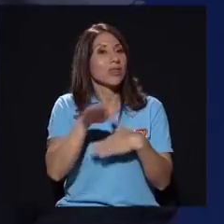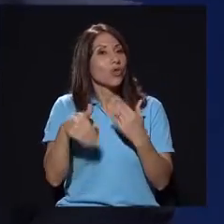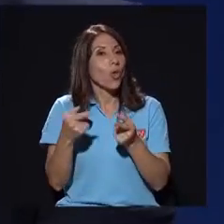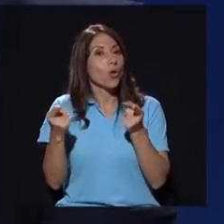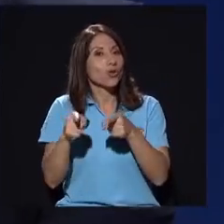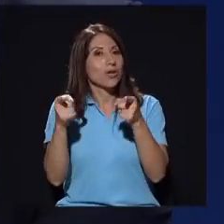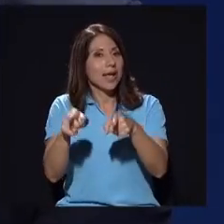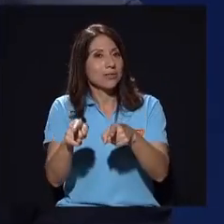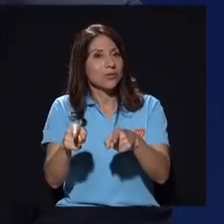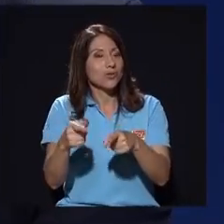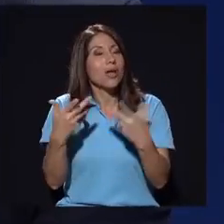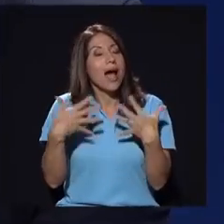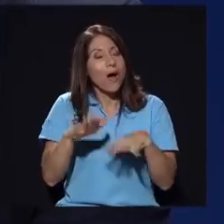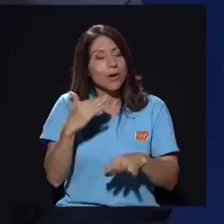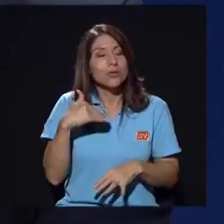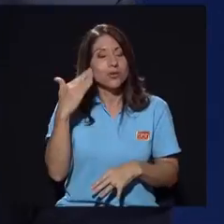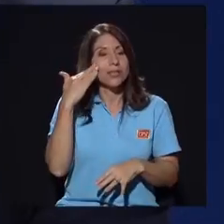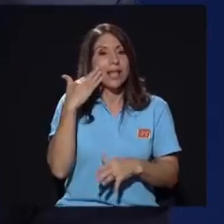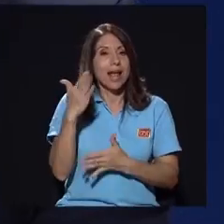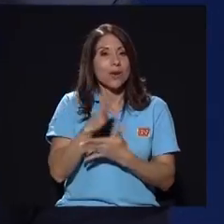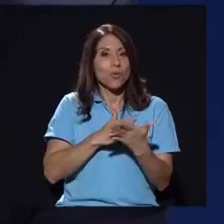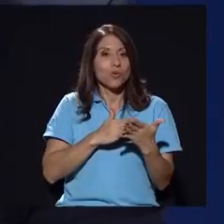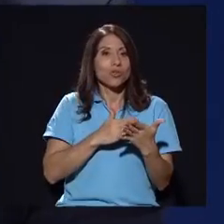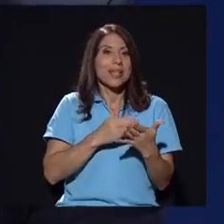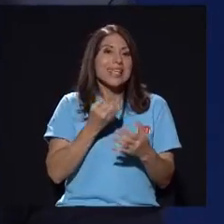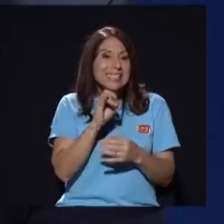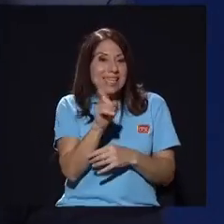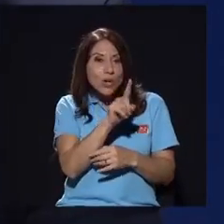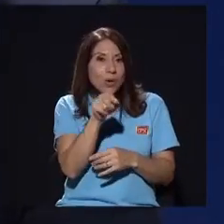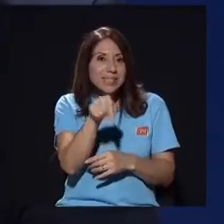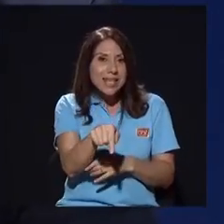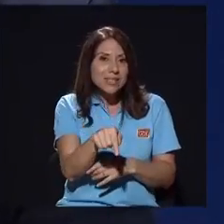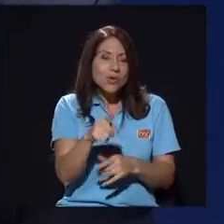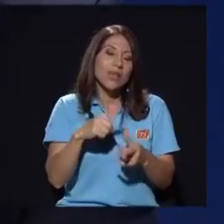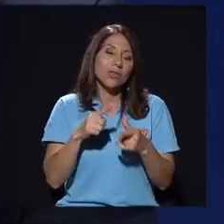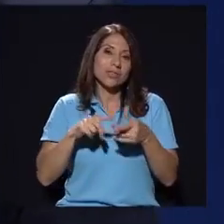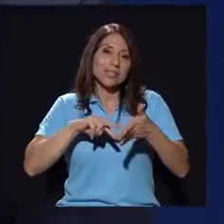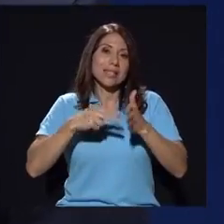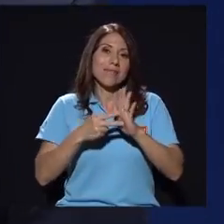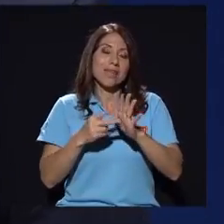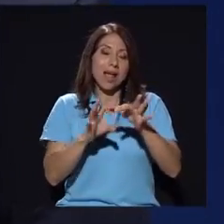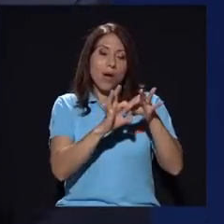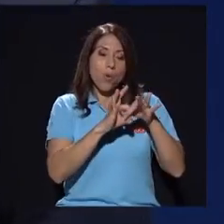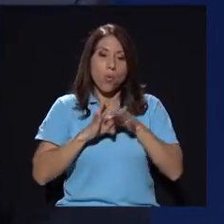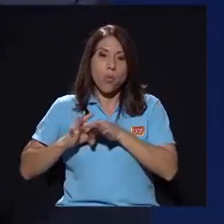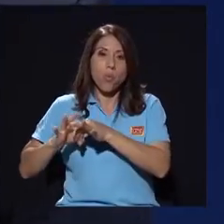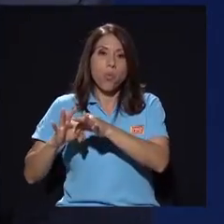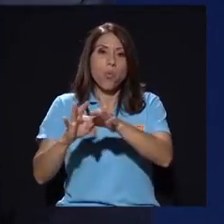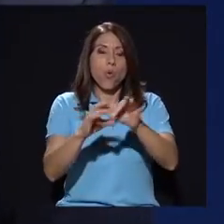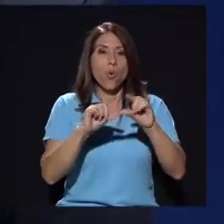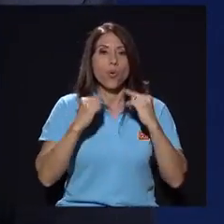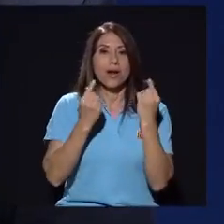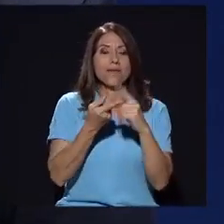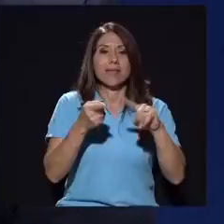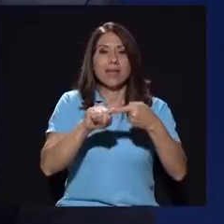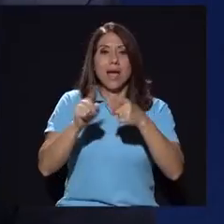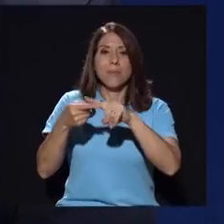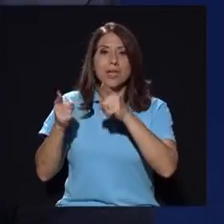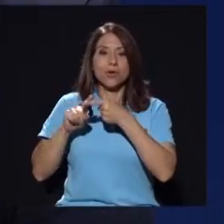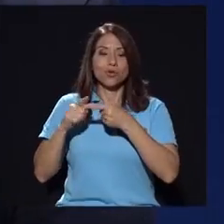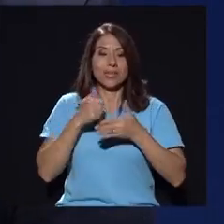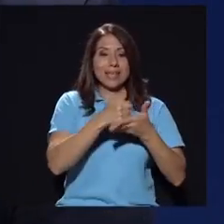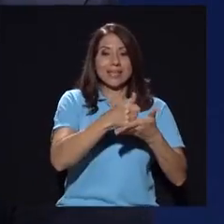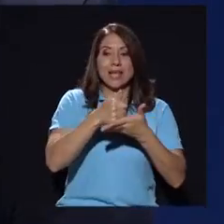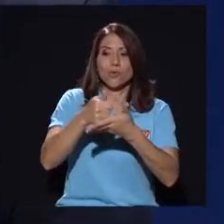estoy seguro de que en algunos de los casos sí se va a hacer es una red de amigos que se ha ayudado mucho entre sí y amigos privados con